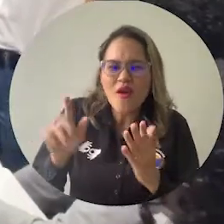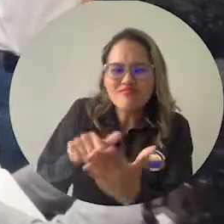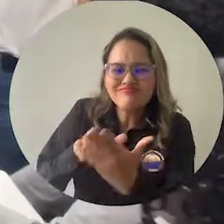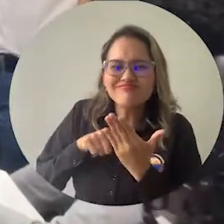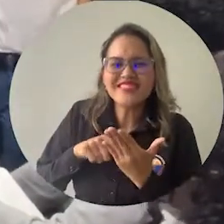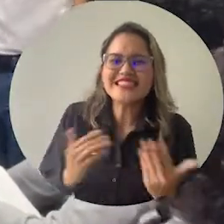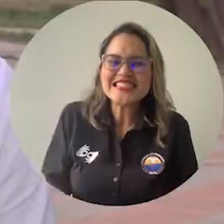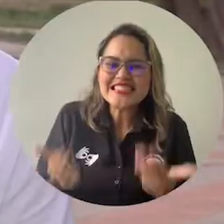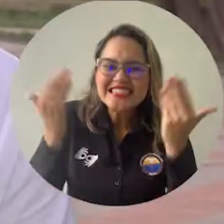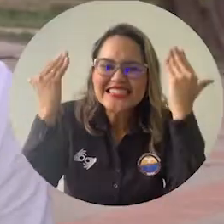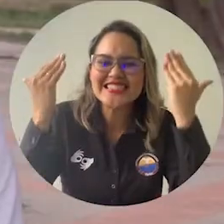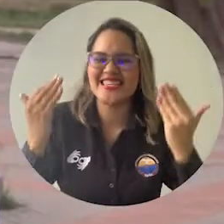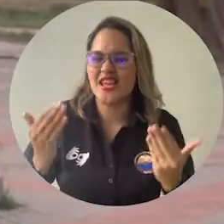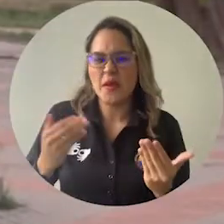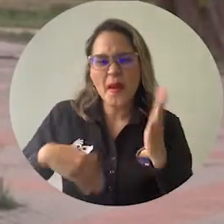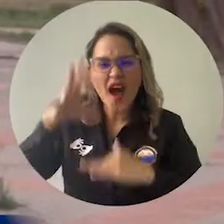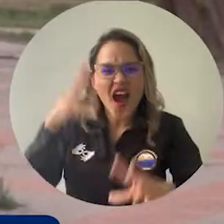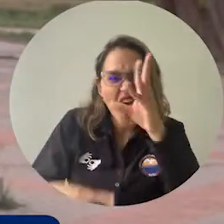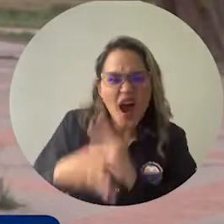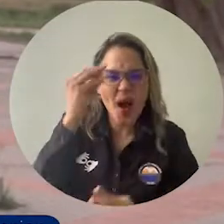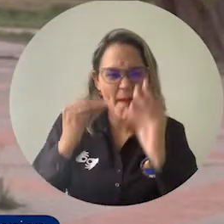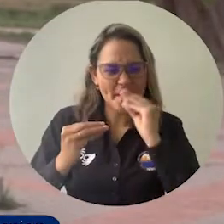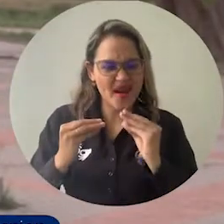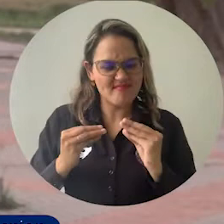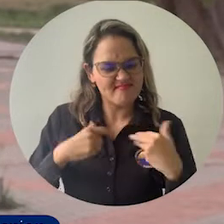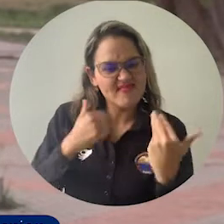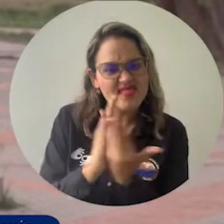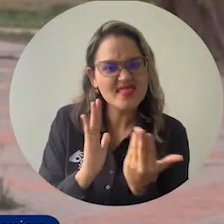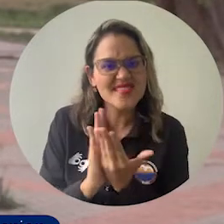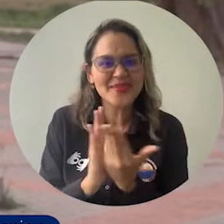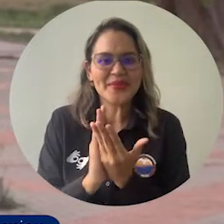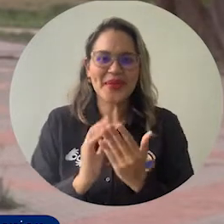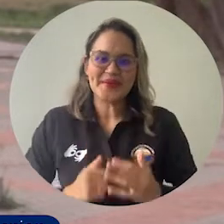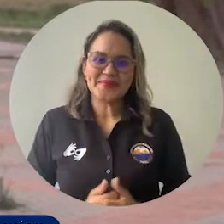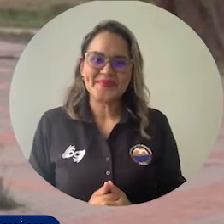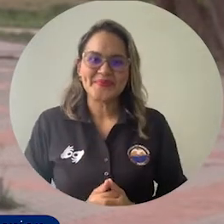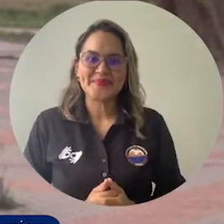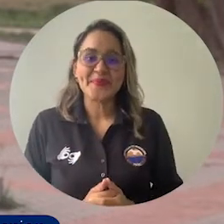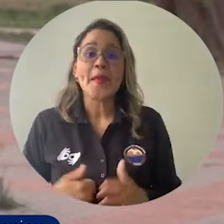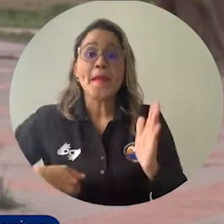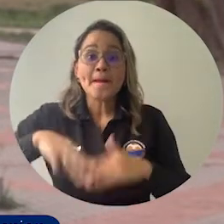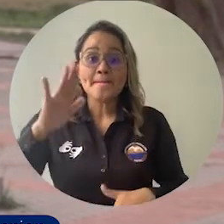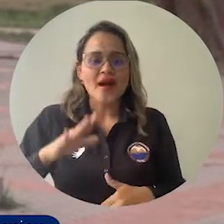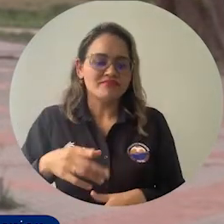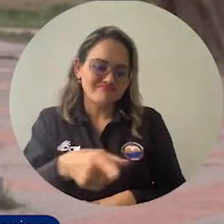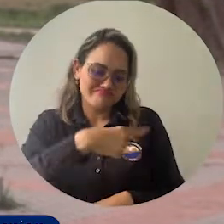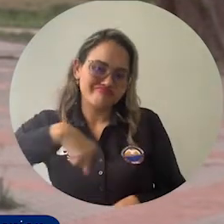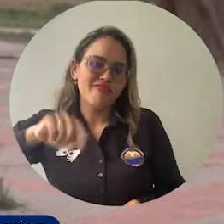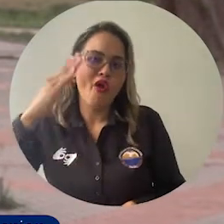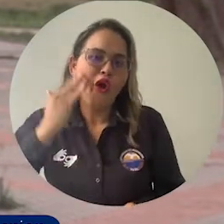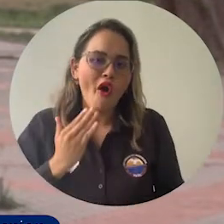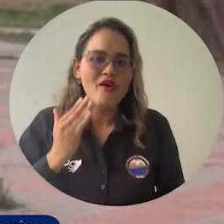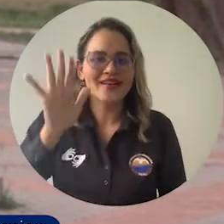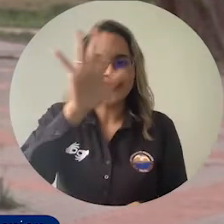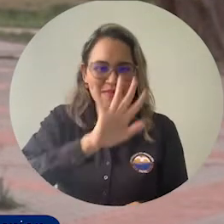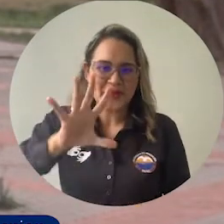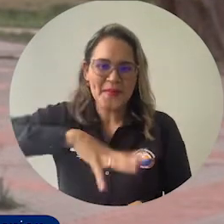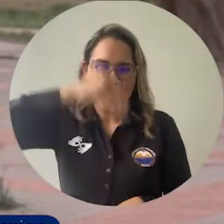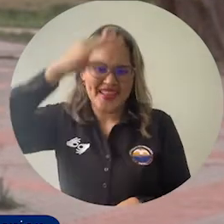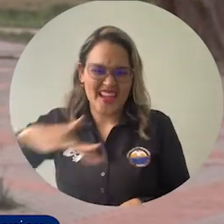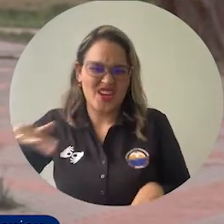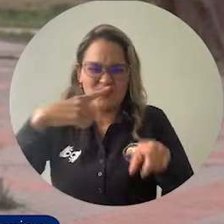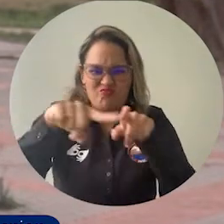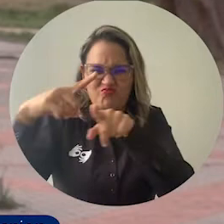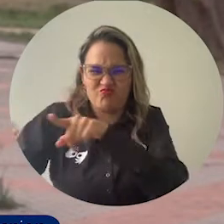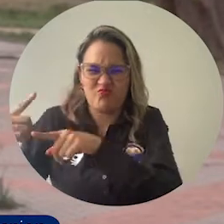educación superior. Más que la condecoración es el mensaje que nos da a todos los jóvenes que llegamos de diferentes partes del departamento es que a través